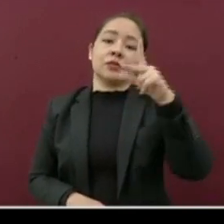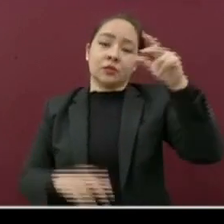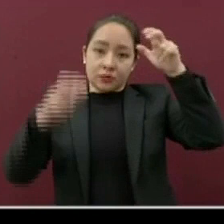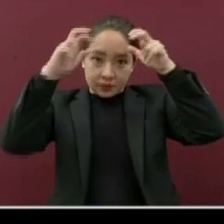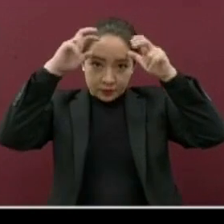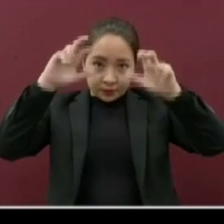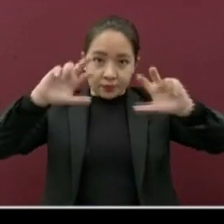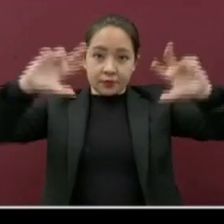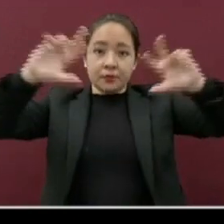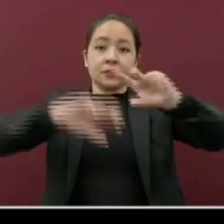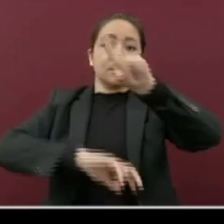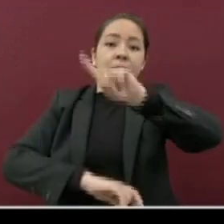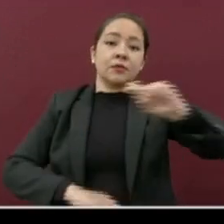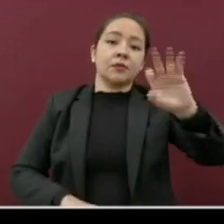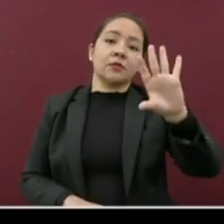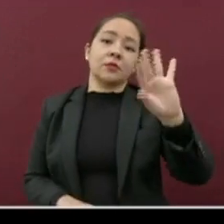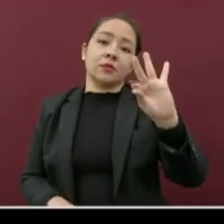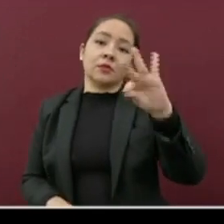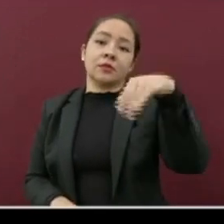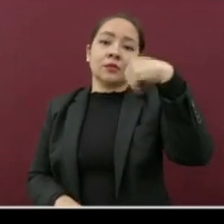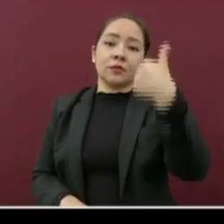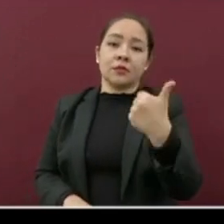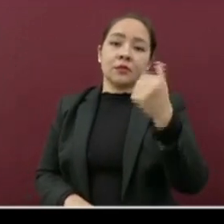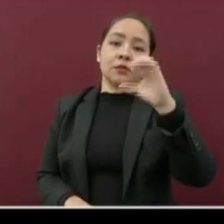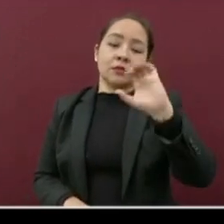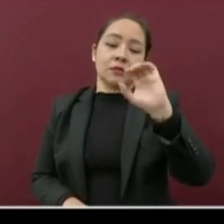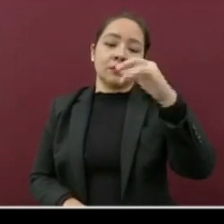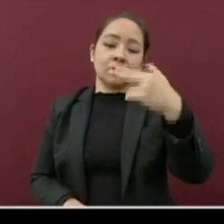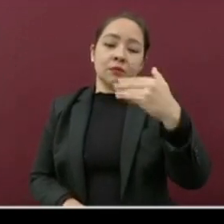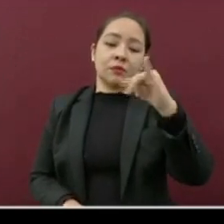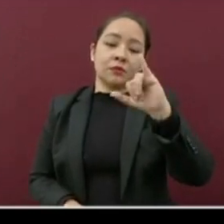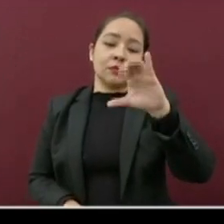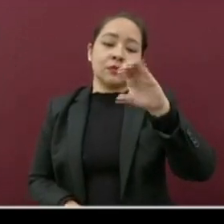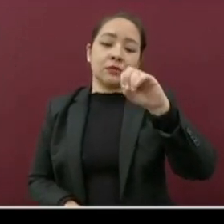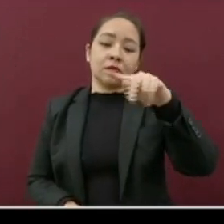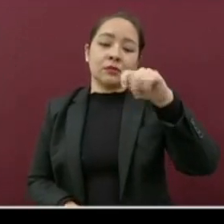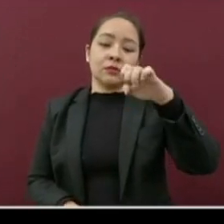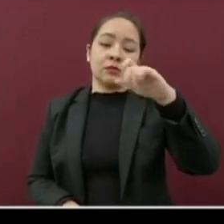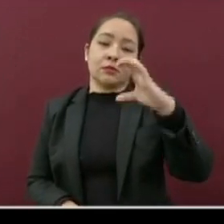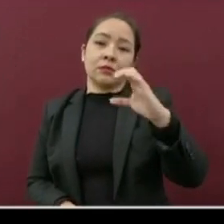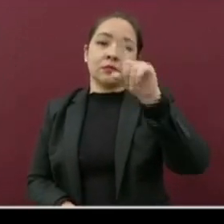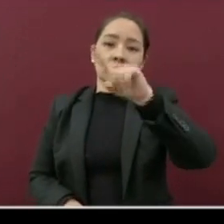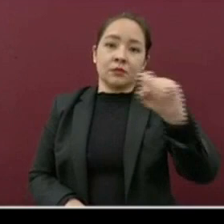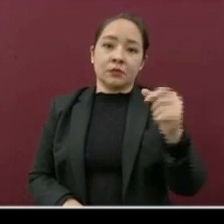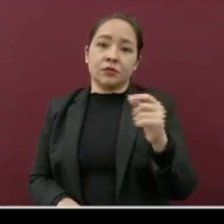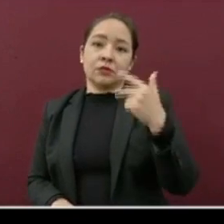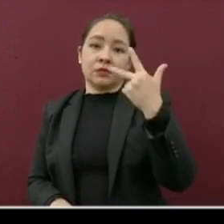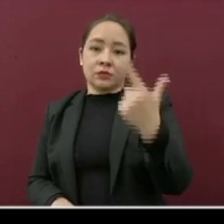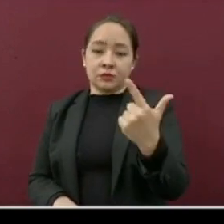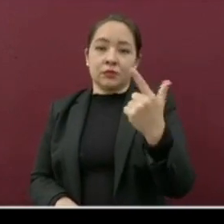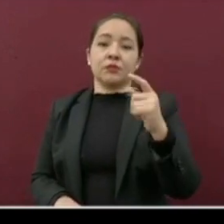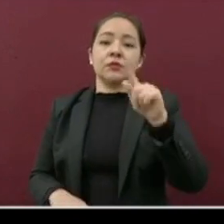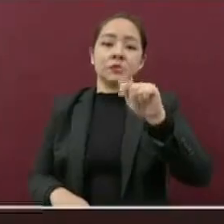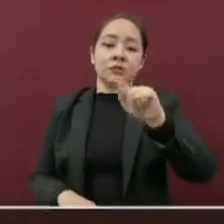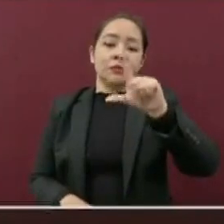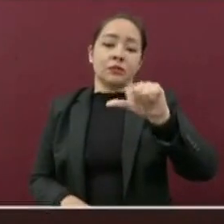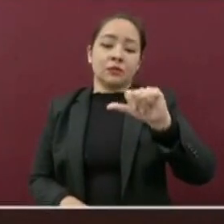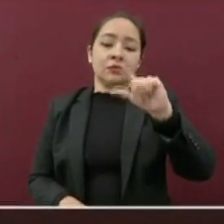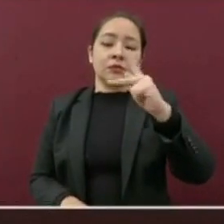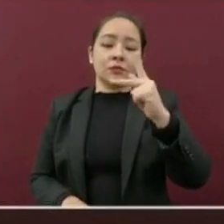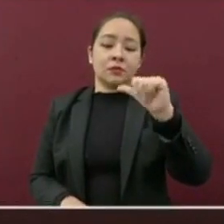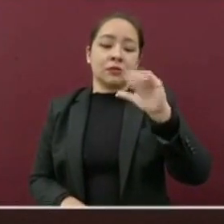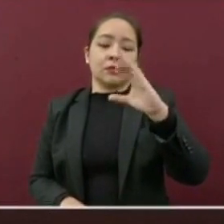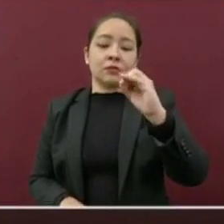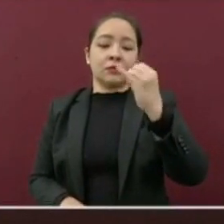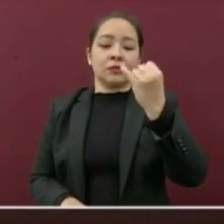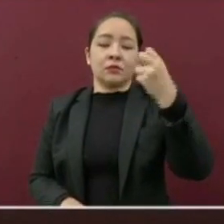146. Chicontepec, 107. Y Tlapacoyan, 106. Miren ustedes, en